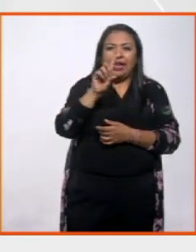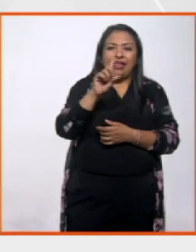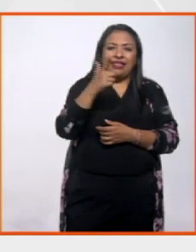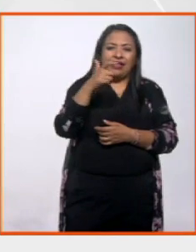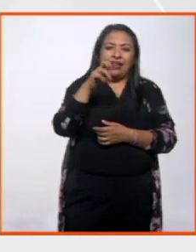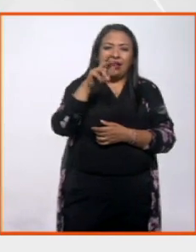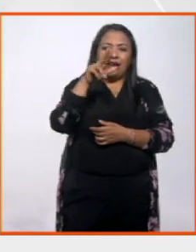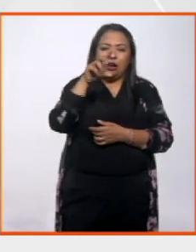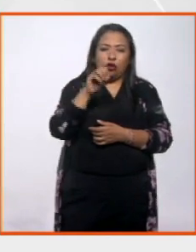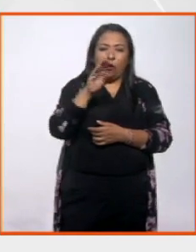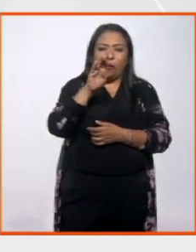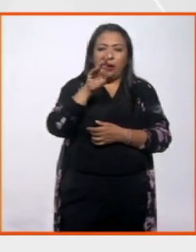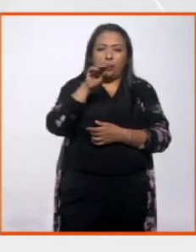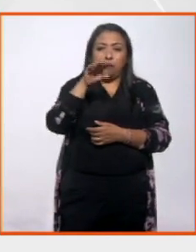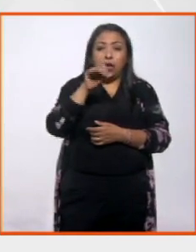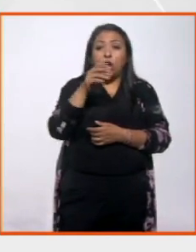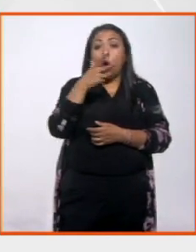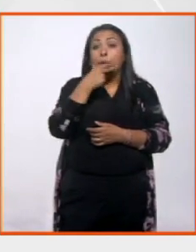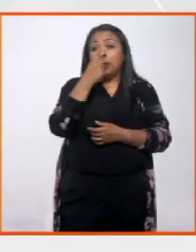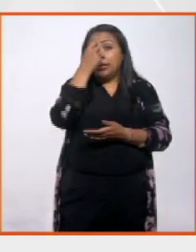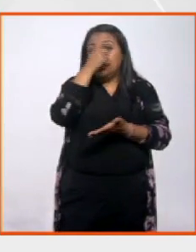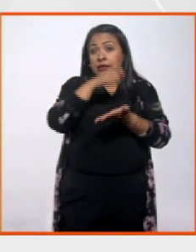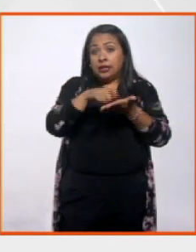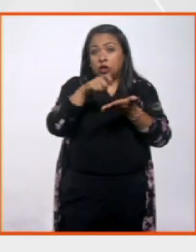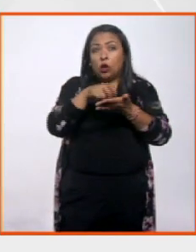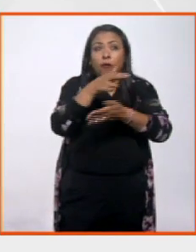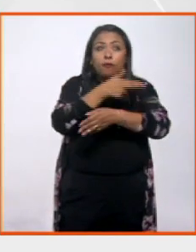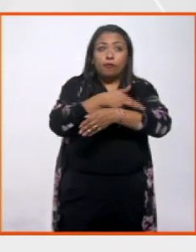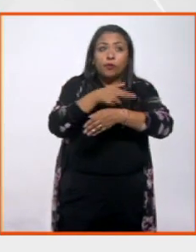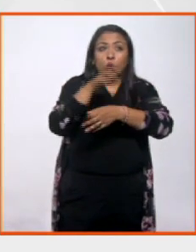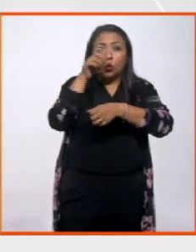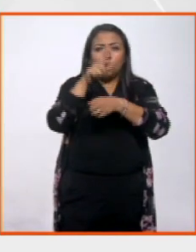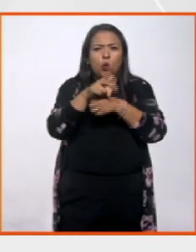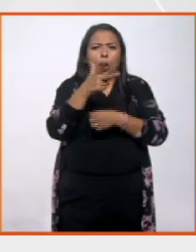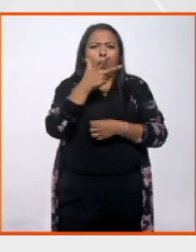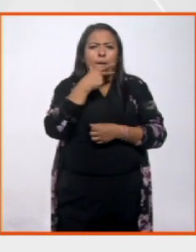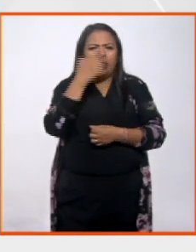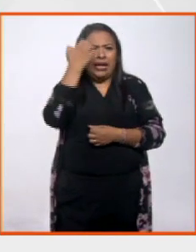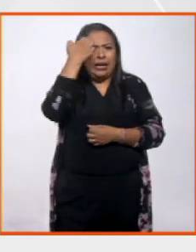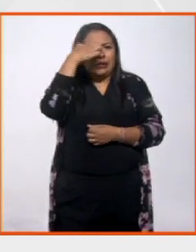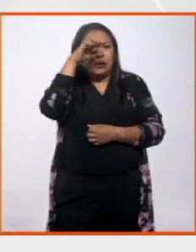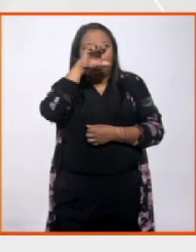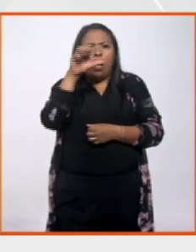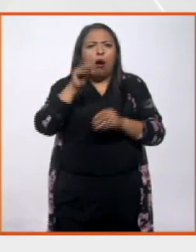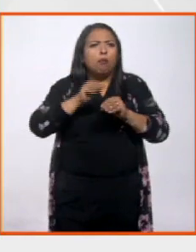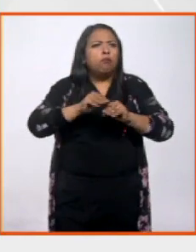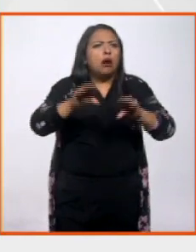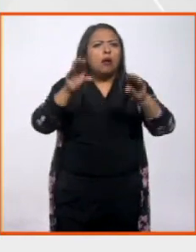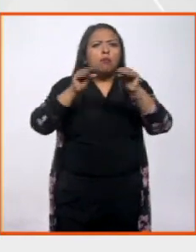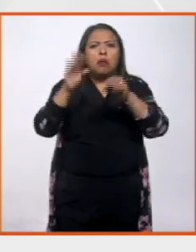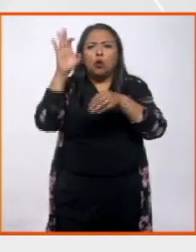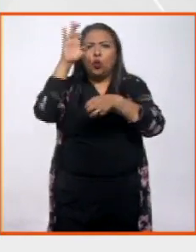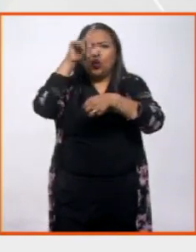Bermejo, escritor diplomático cultural, un hombre con gran experiencia en la promoción cultural.